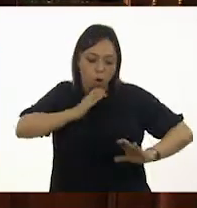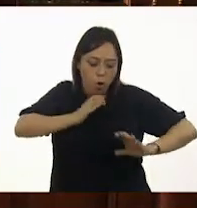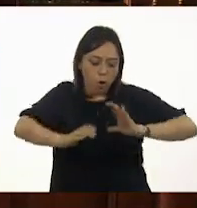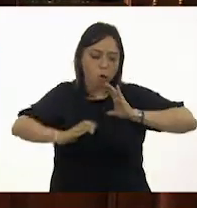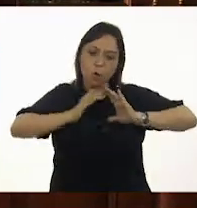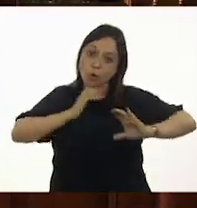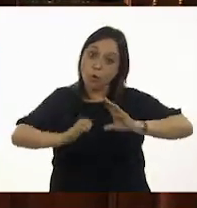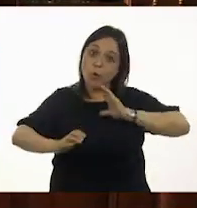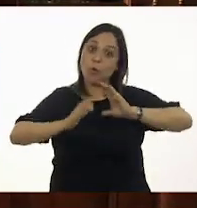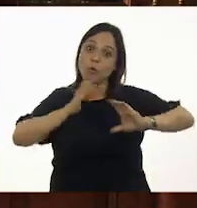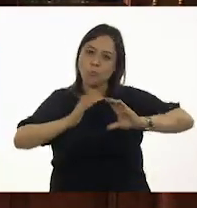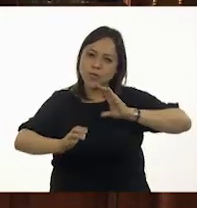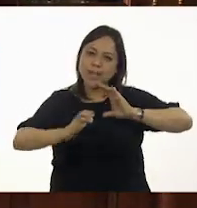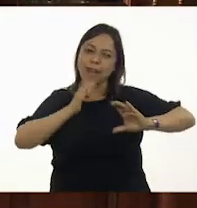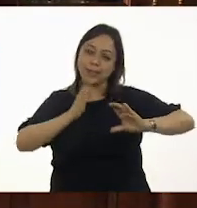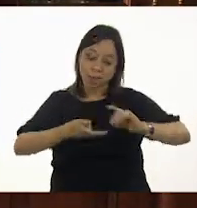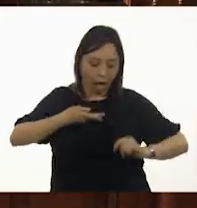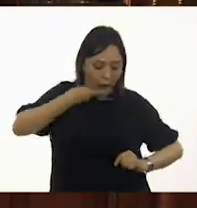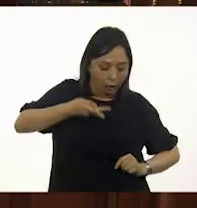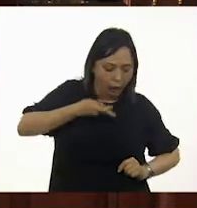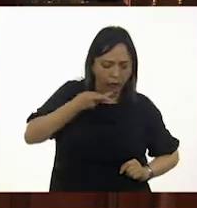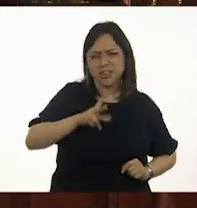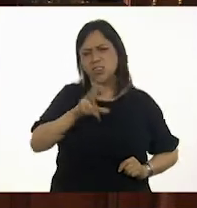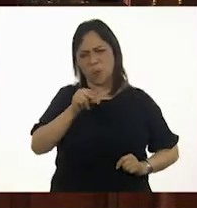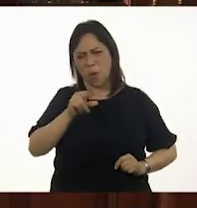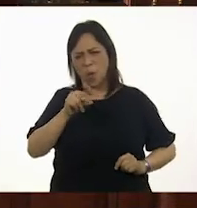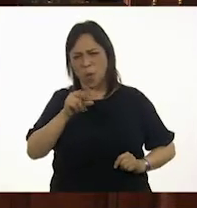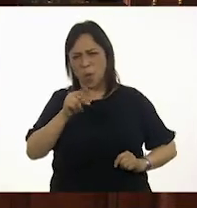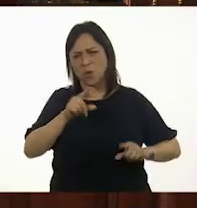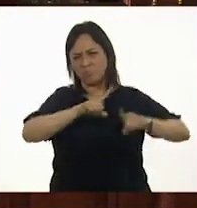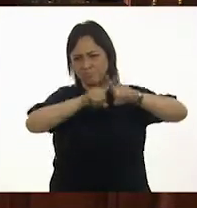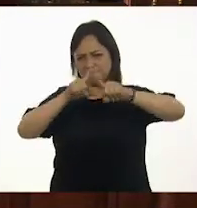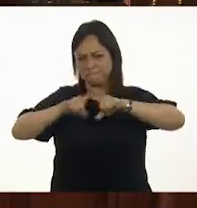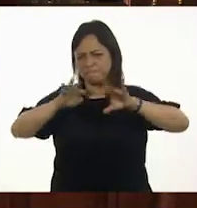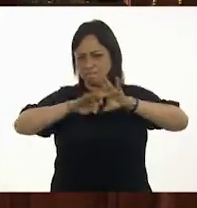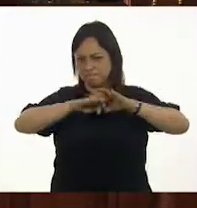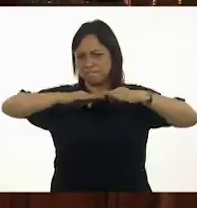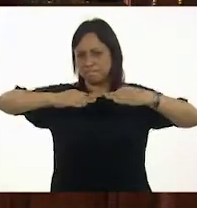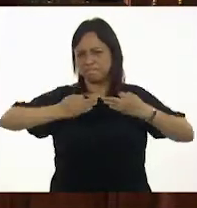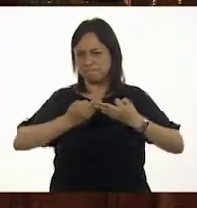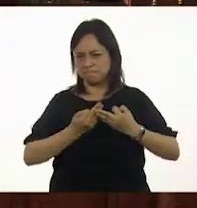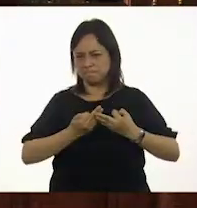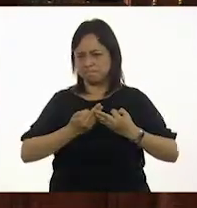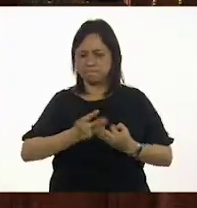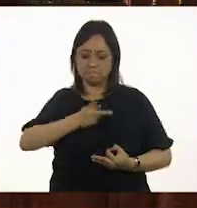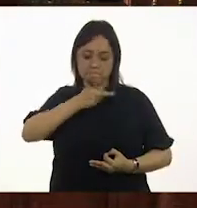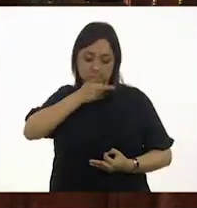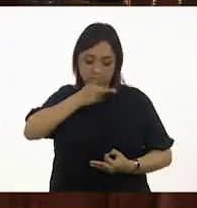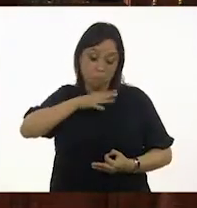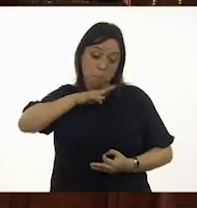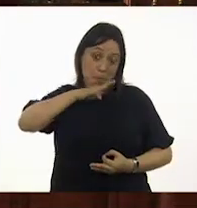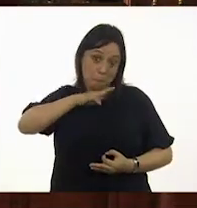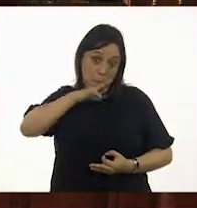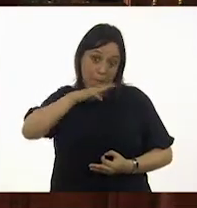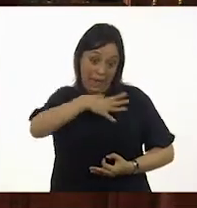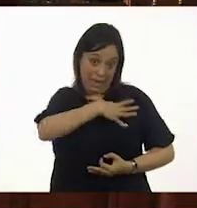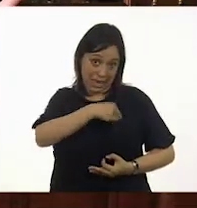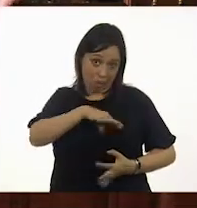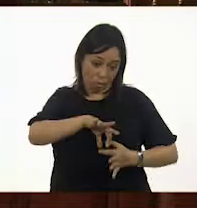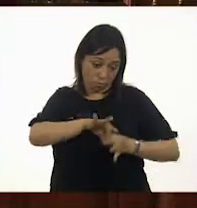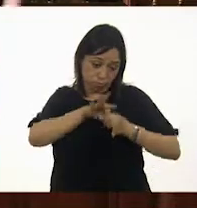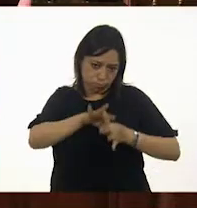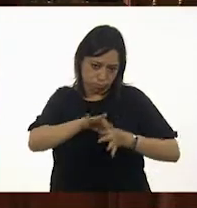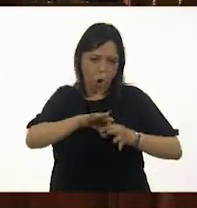principio no verbal que uno, pues evidentemente entre madre e hijo o luego se da